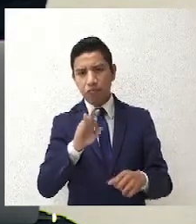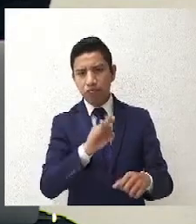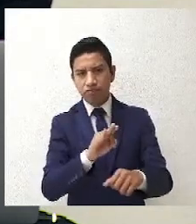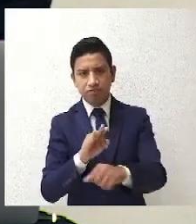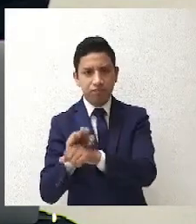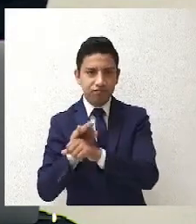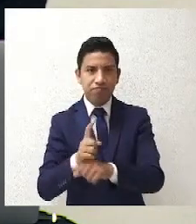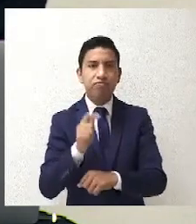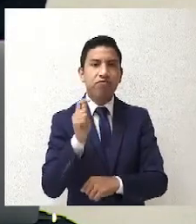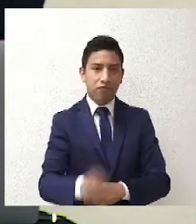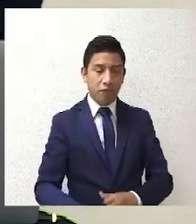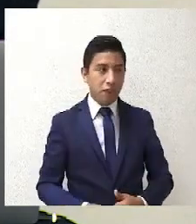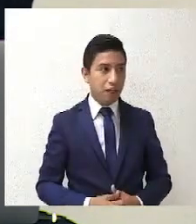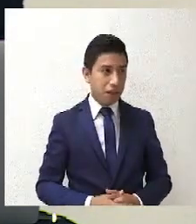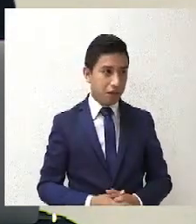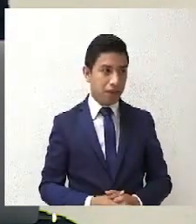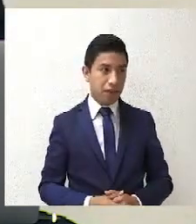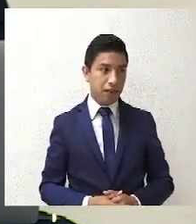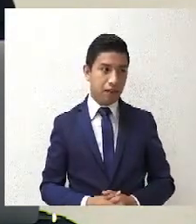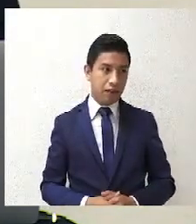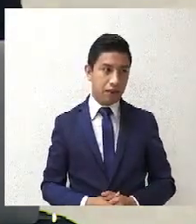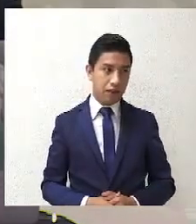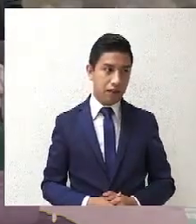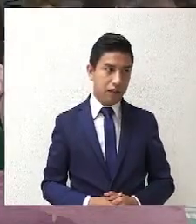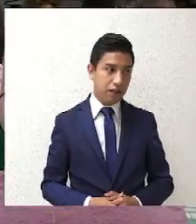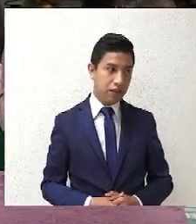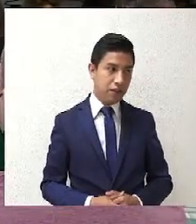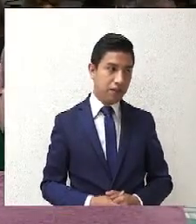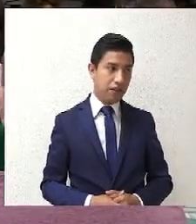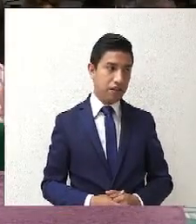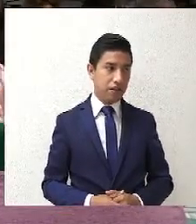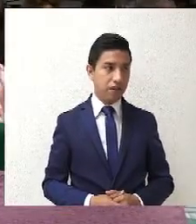Le pediremos que la amplíe en redes sociales, gracias.